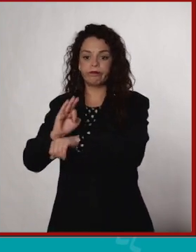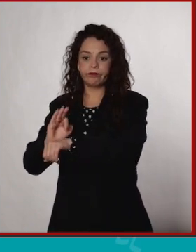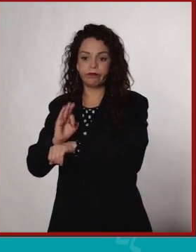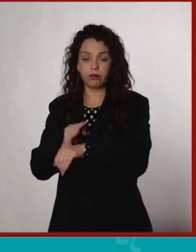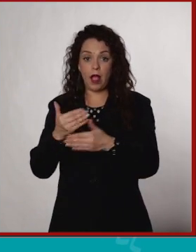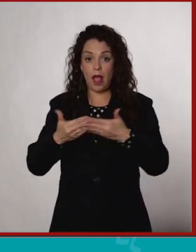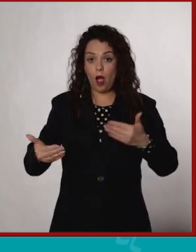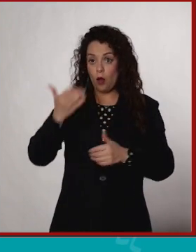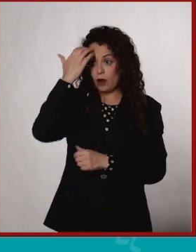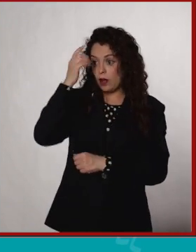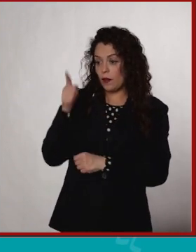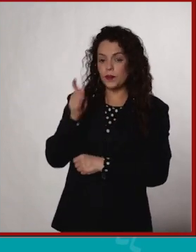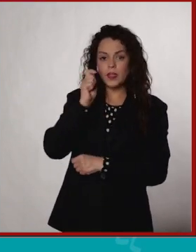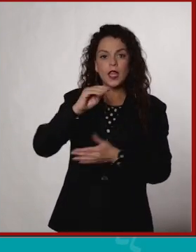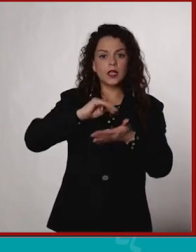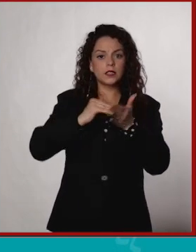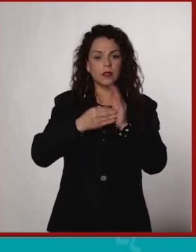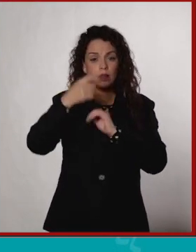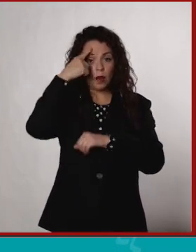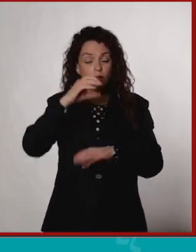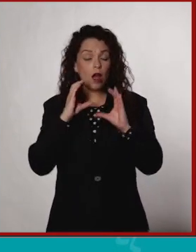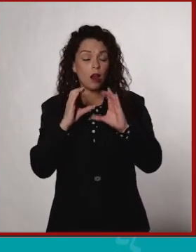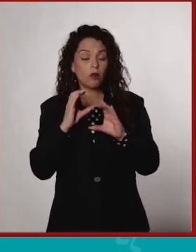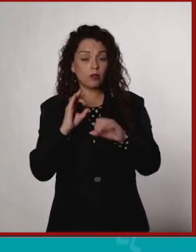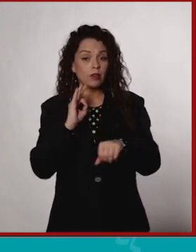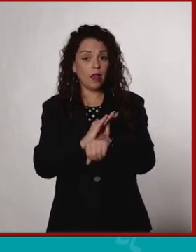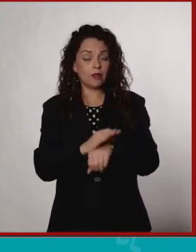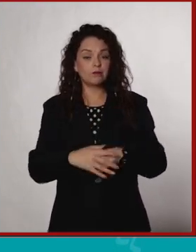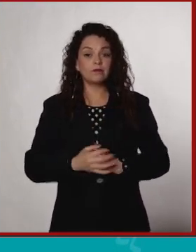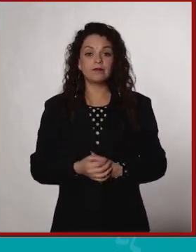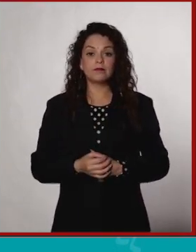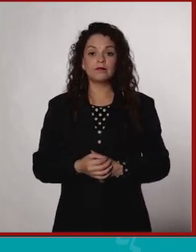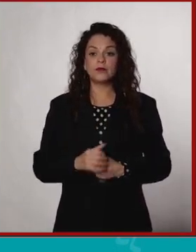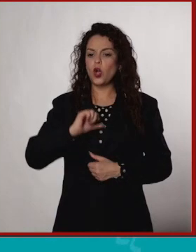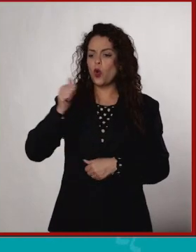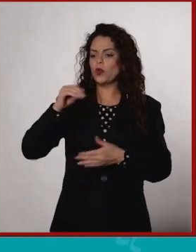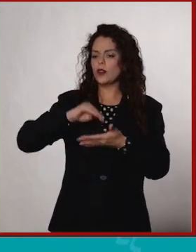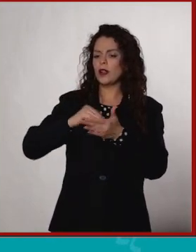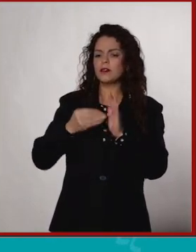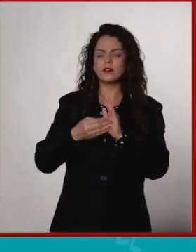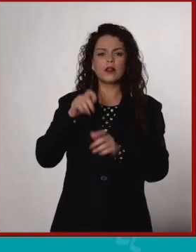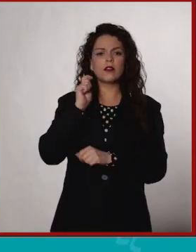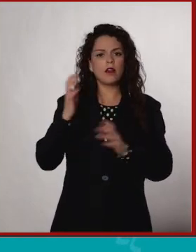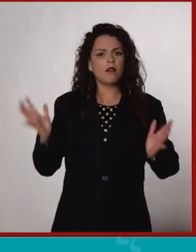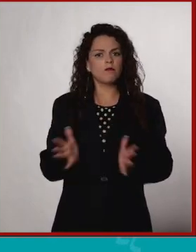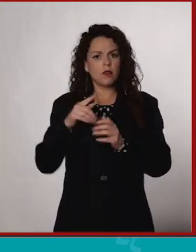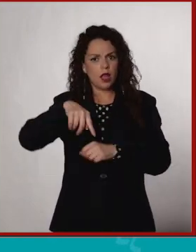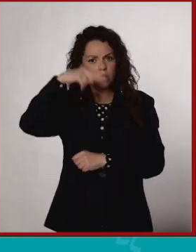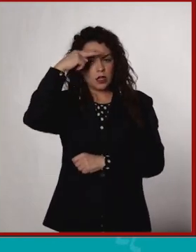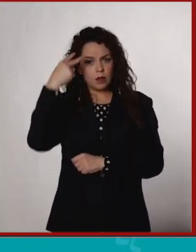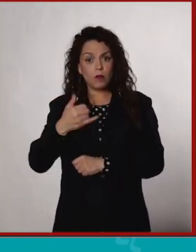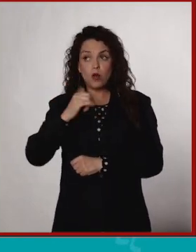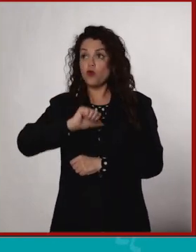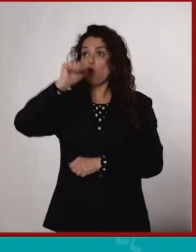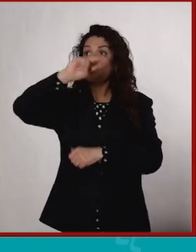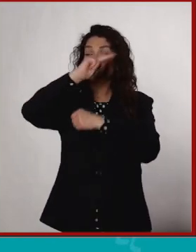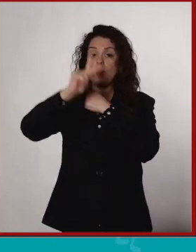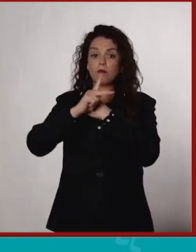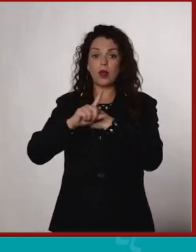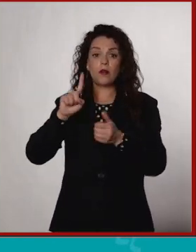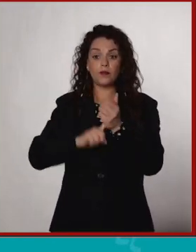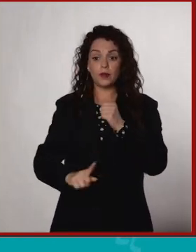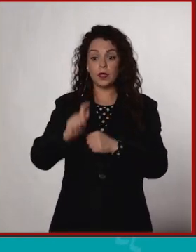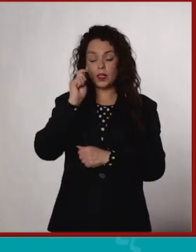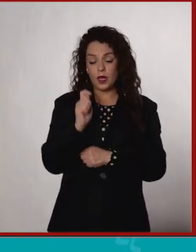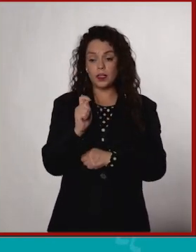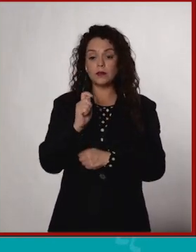Ahora vamos a conocer otra estrategia de conservación. Otra estrategia que se ha impulsado en México y otros